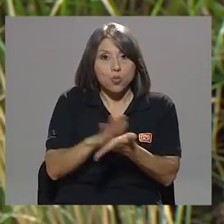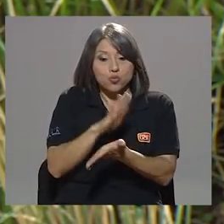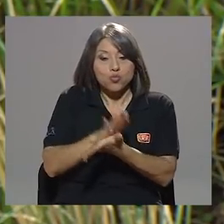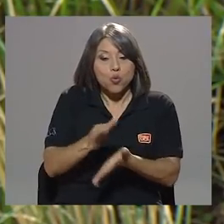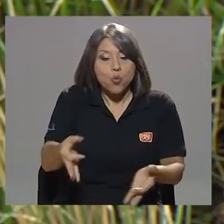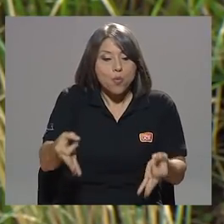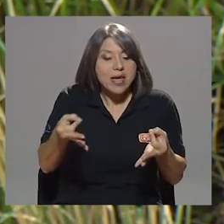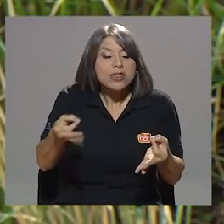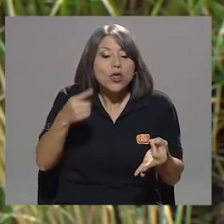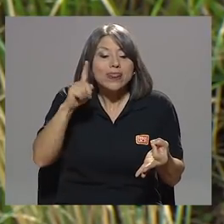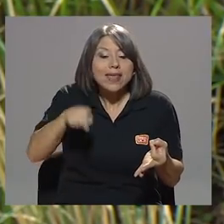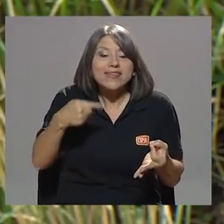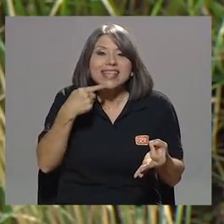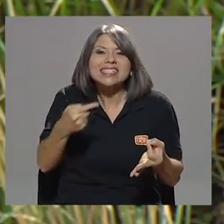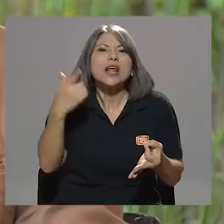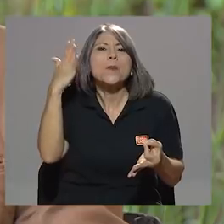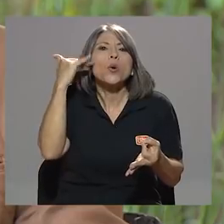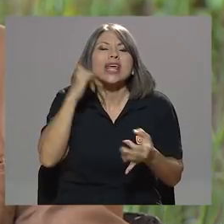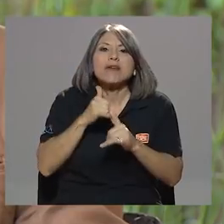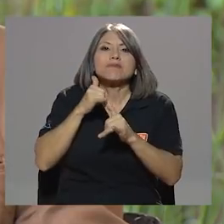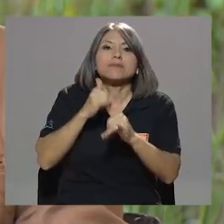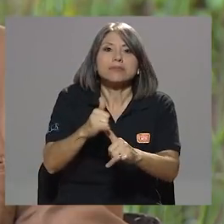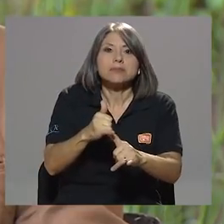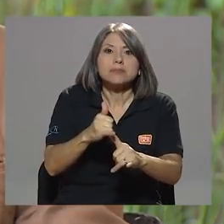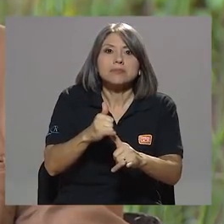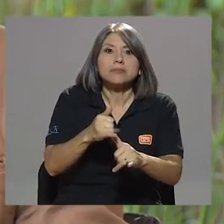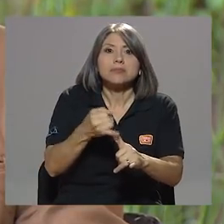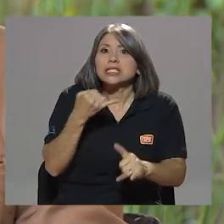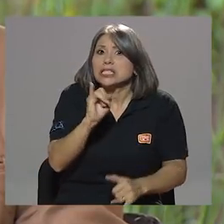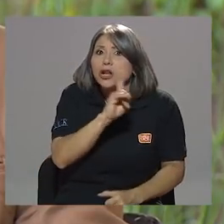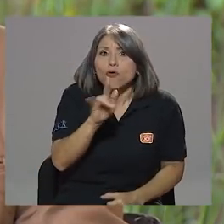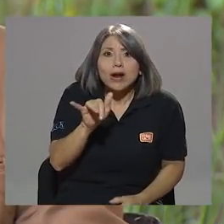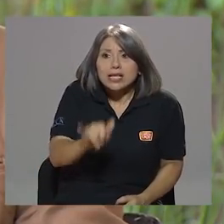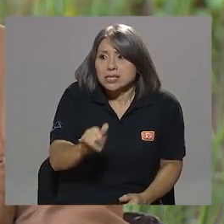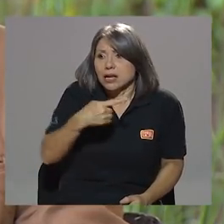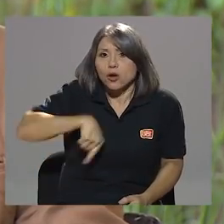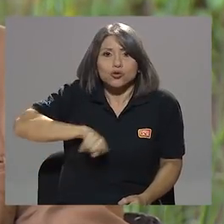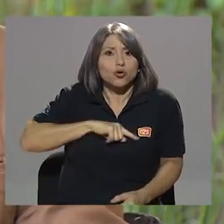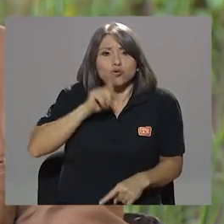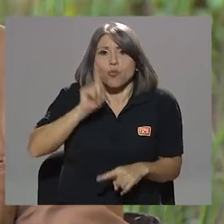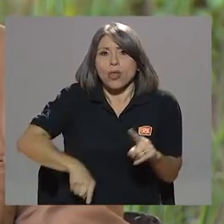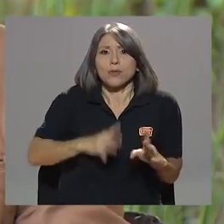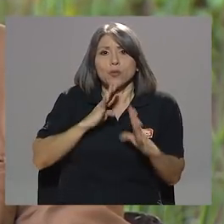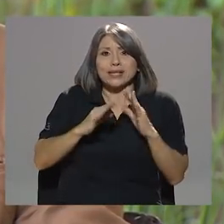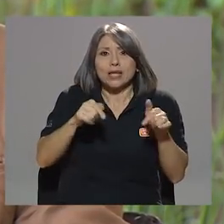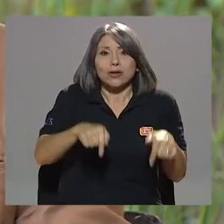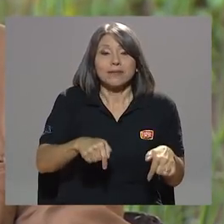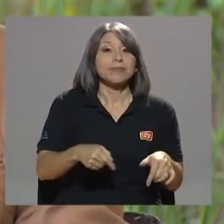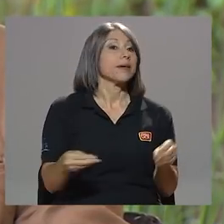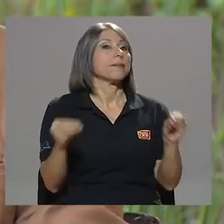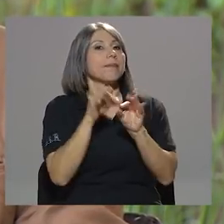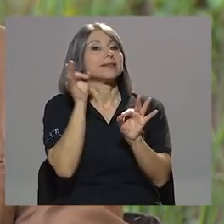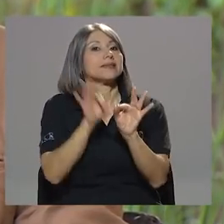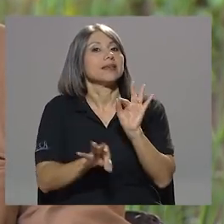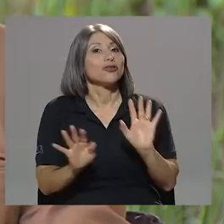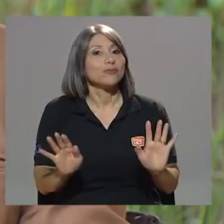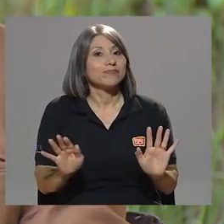de qué se le acusa. Si no, no estaríamos aquí conversando, don Juan Carlos. Y creo... Más sencillo,